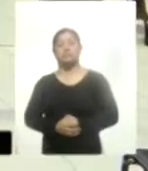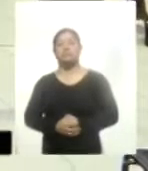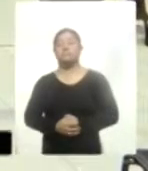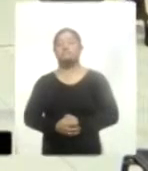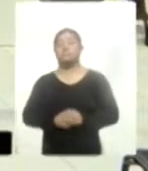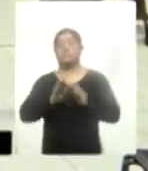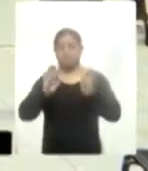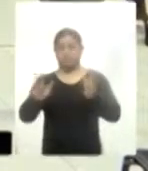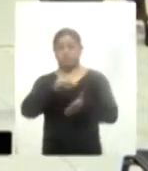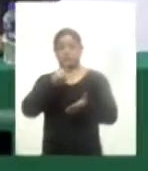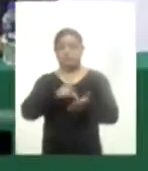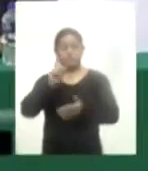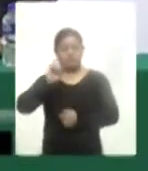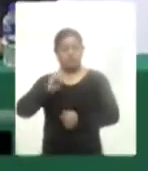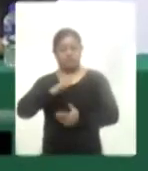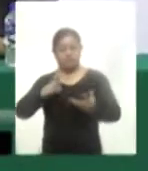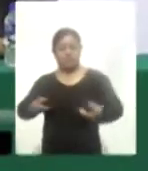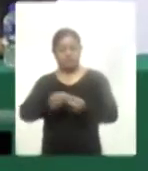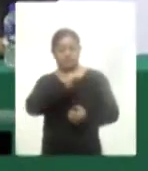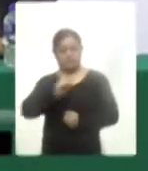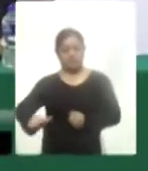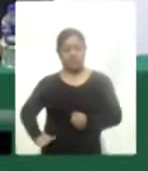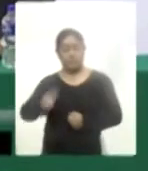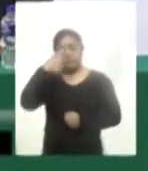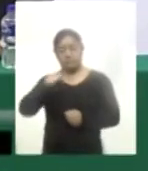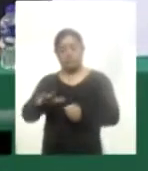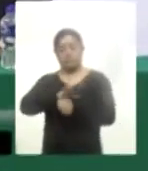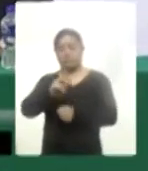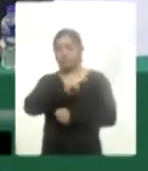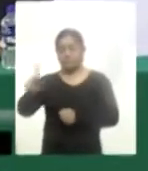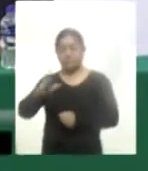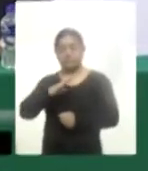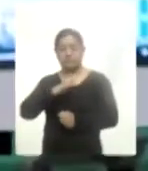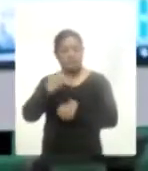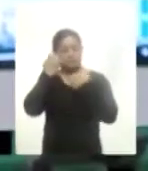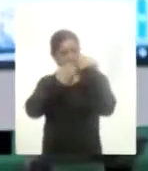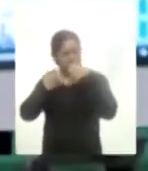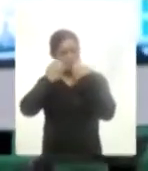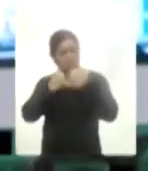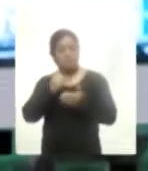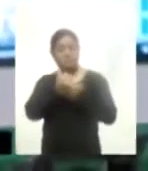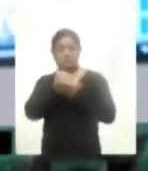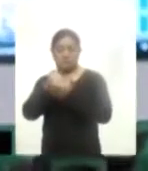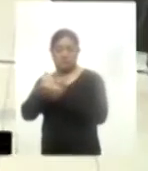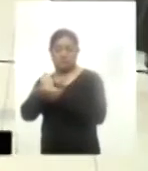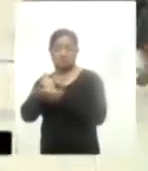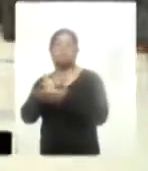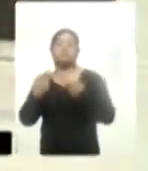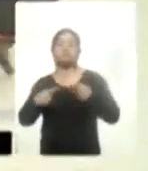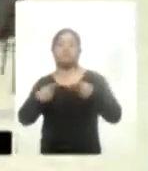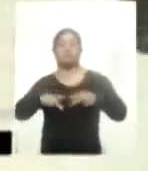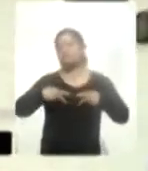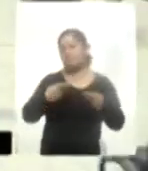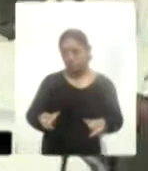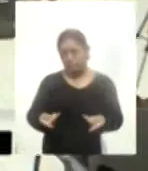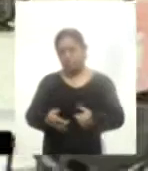y Zacateco para que las brigadas municipales ante COVID-19 realicen acciones preventivas en favor de la población vulnerable de